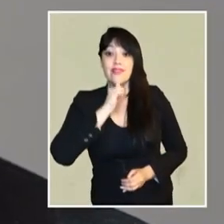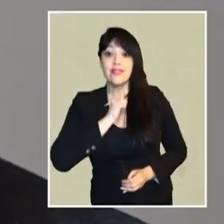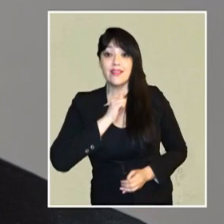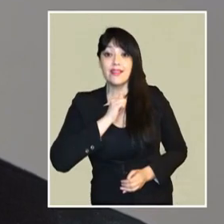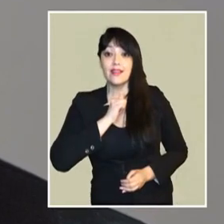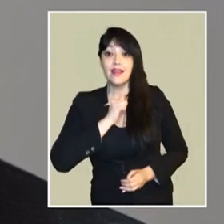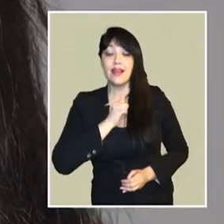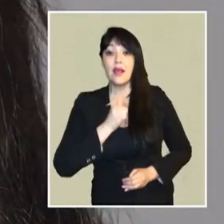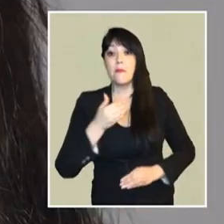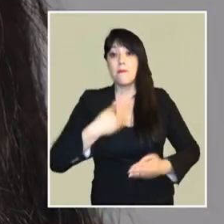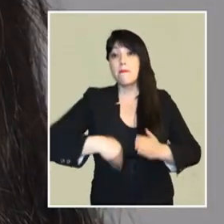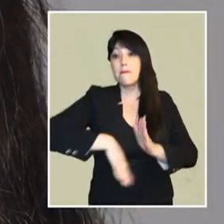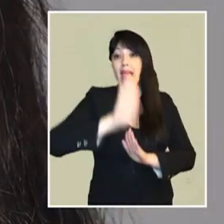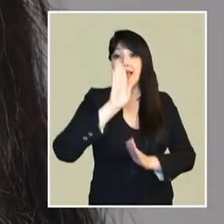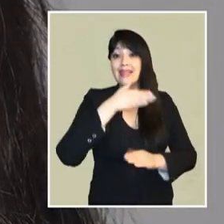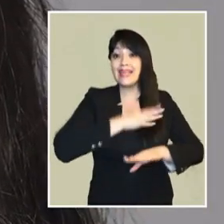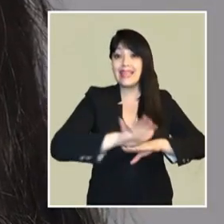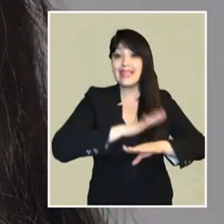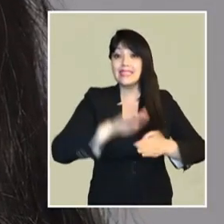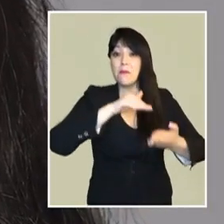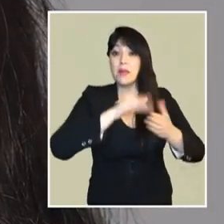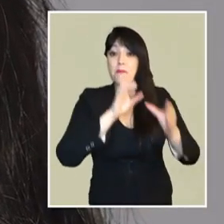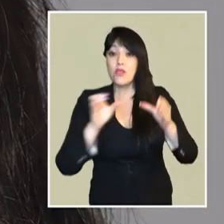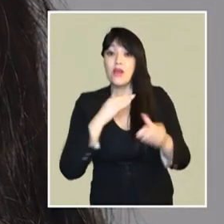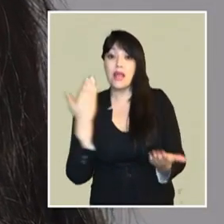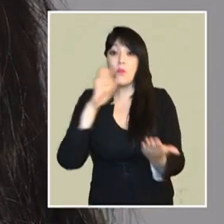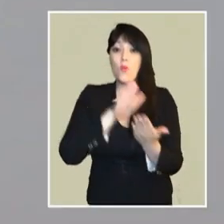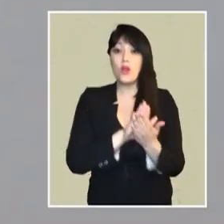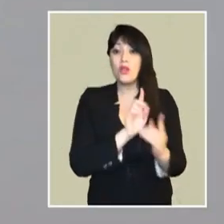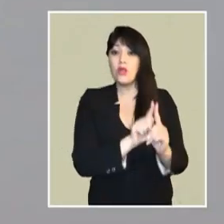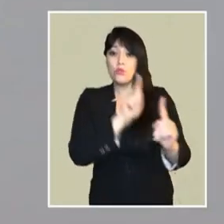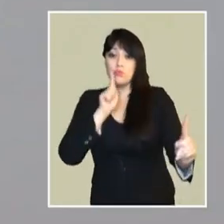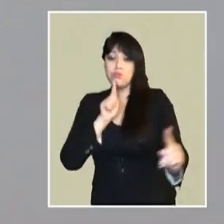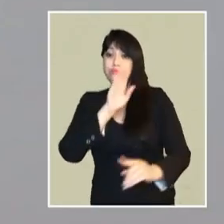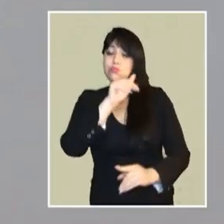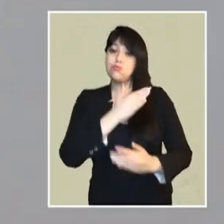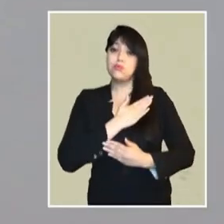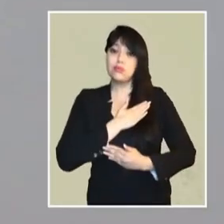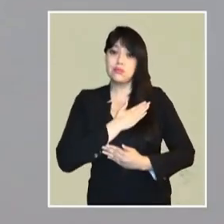Nos faltan más de 15 mil personas que tuvimos que despedir de lejos.